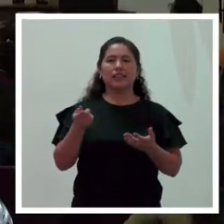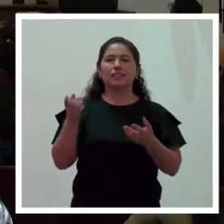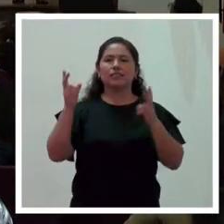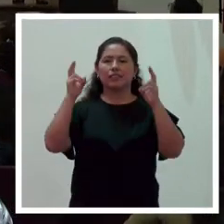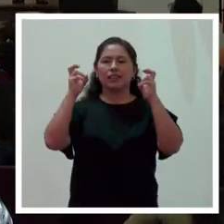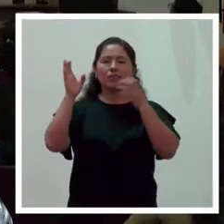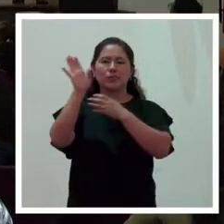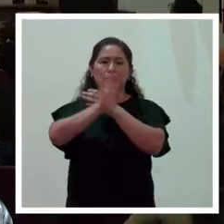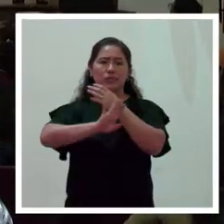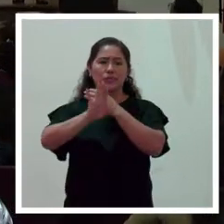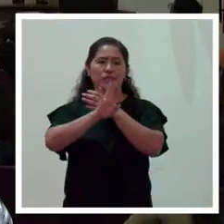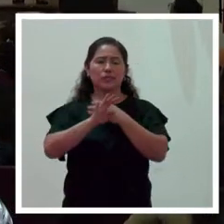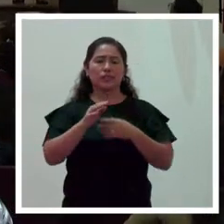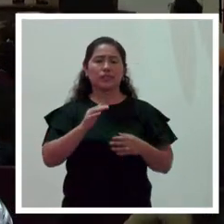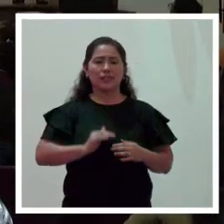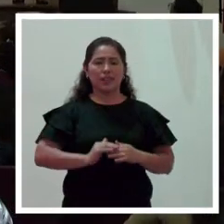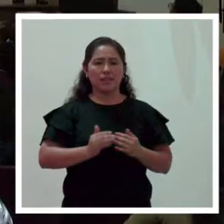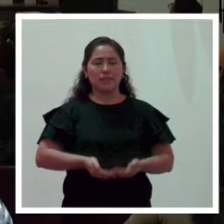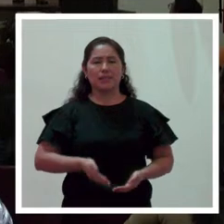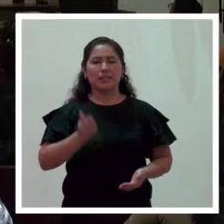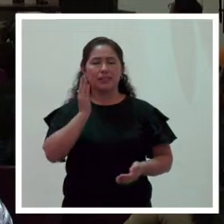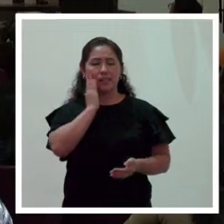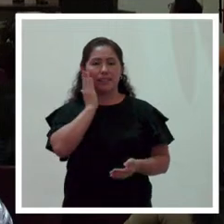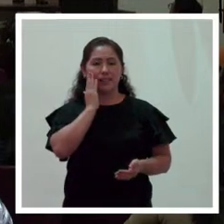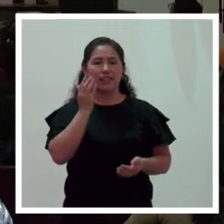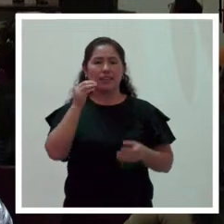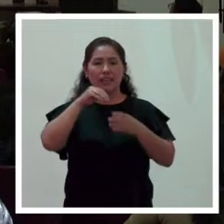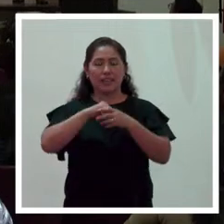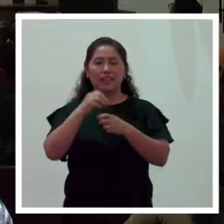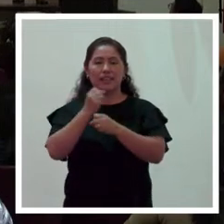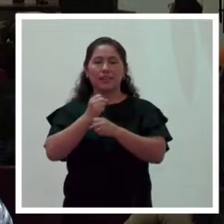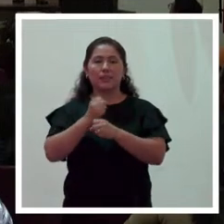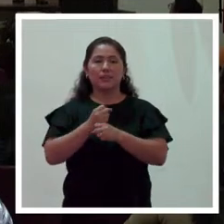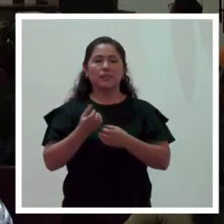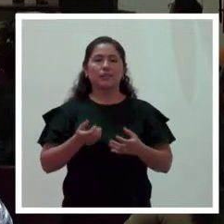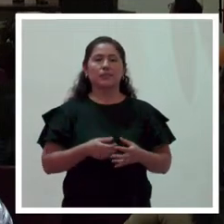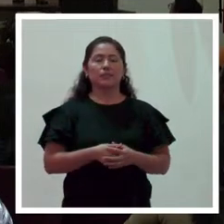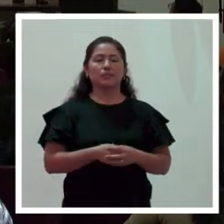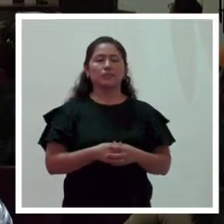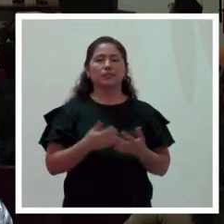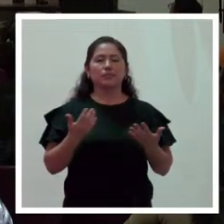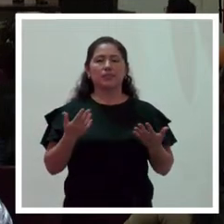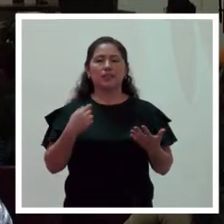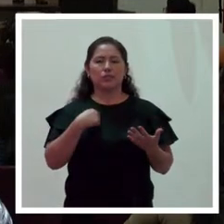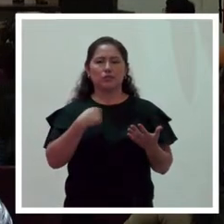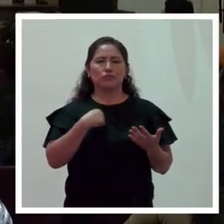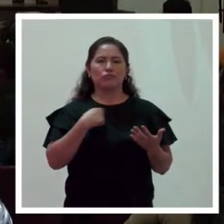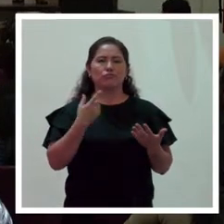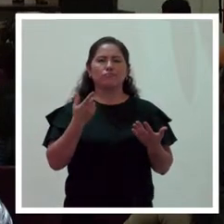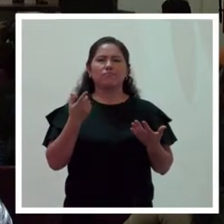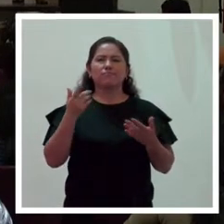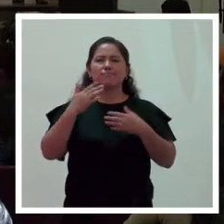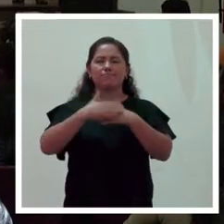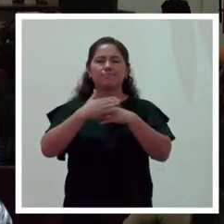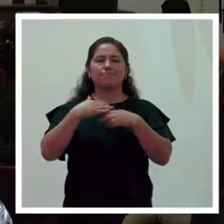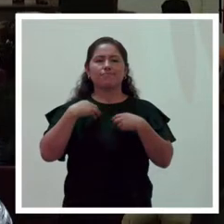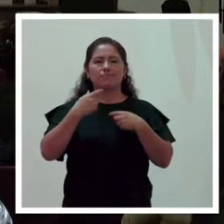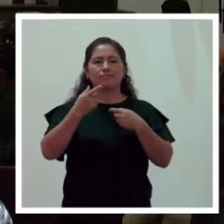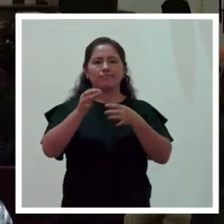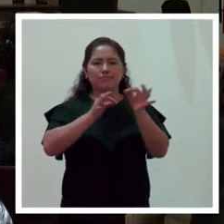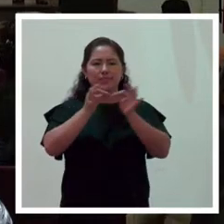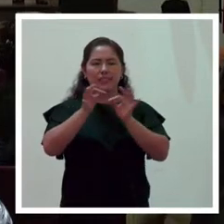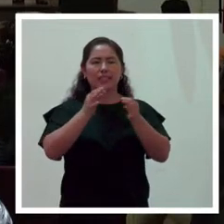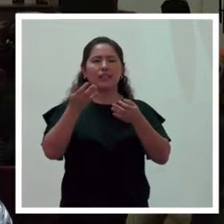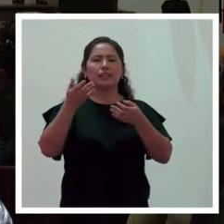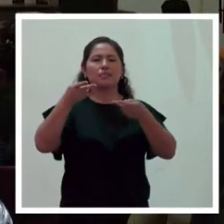Maternidad en el Trabajo y el tema que me toca a mí abordar es muy puntual es acerca de los permisos y licencias que tiene la